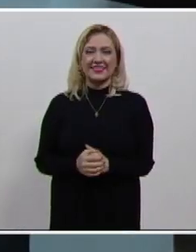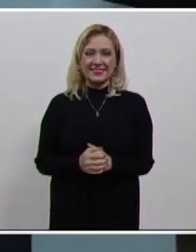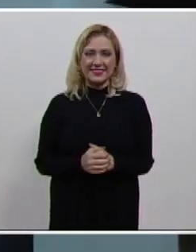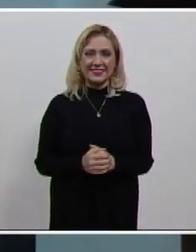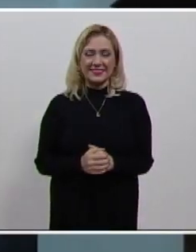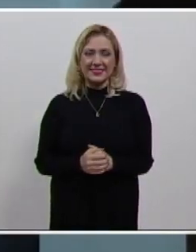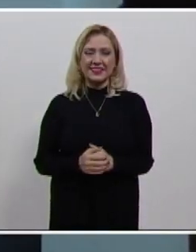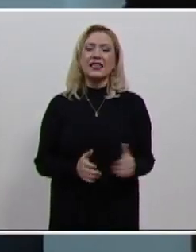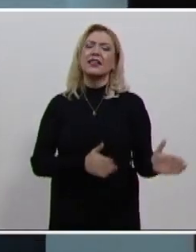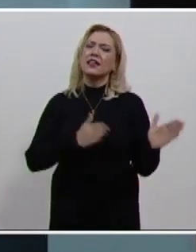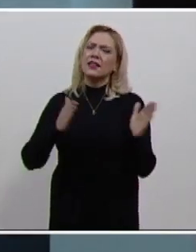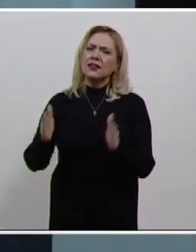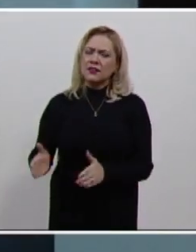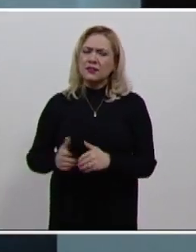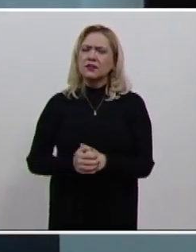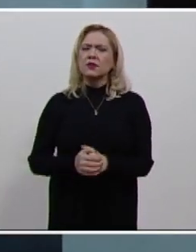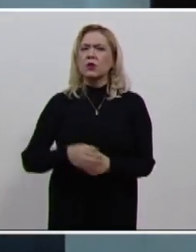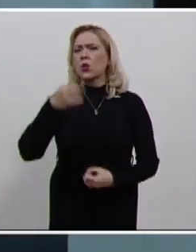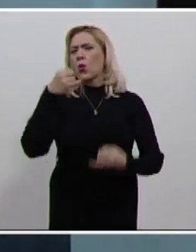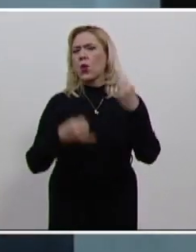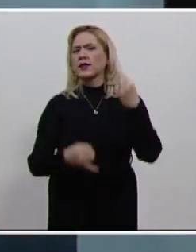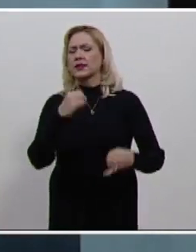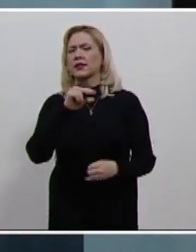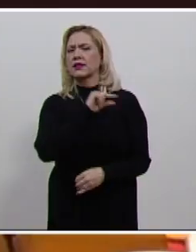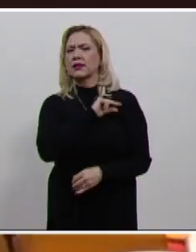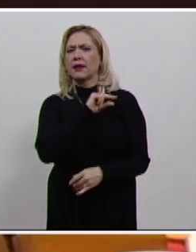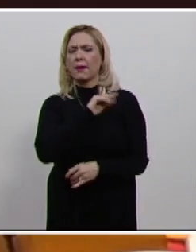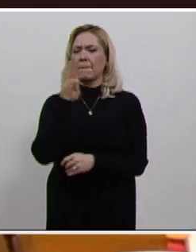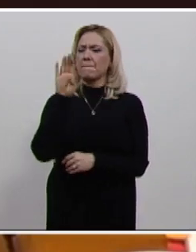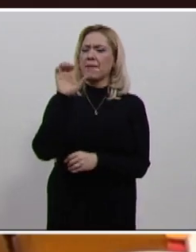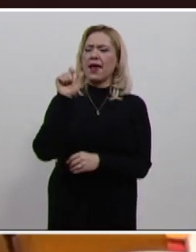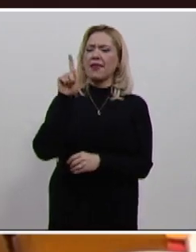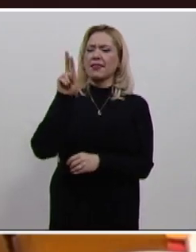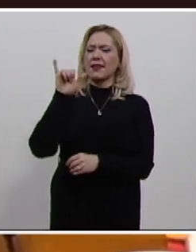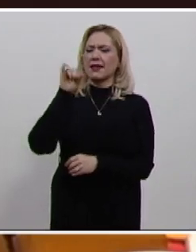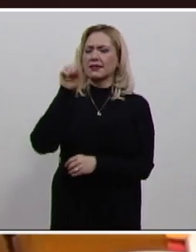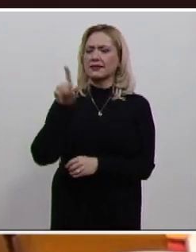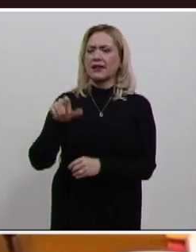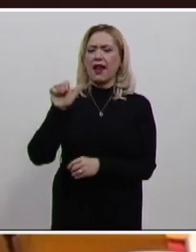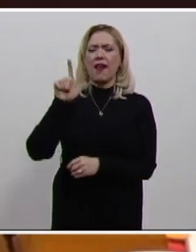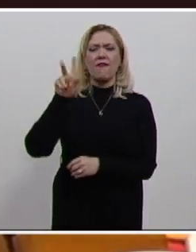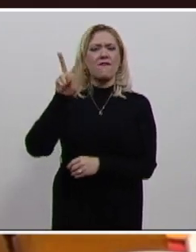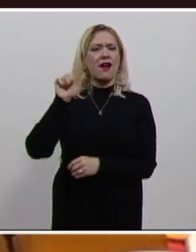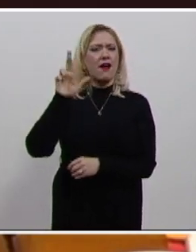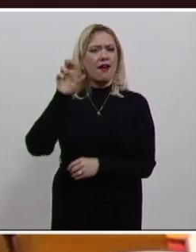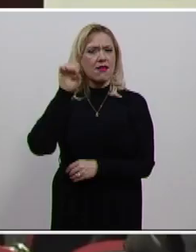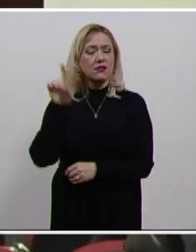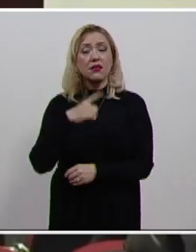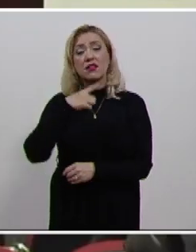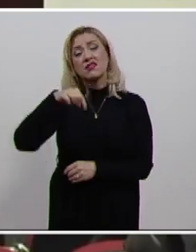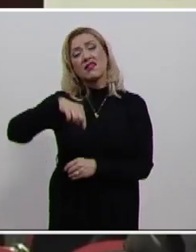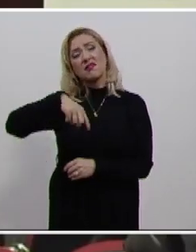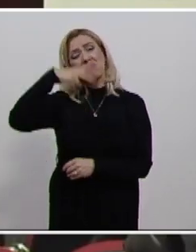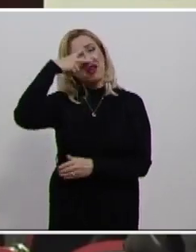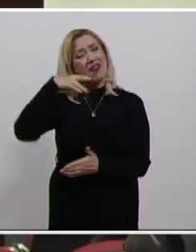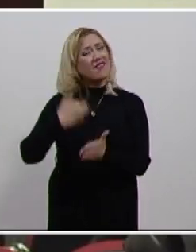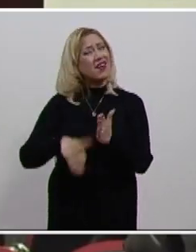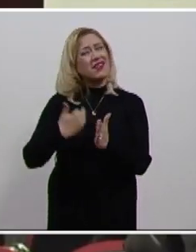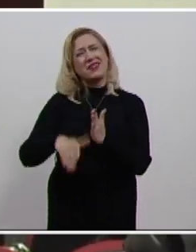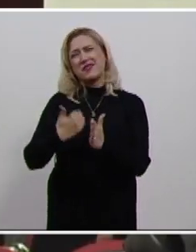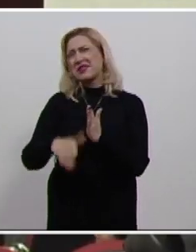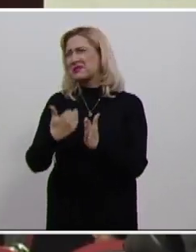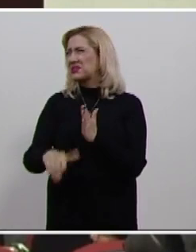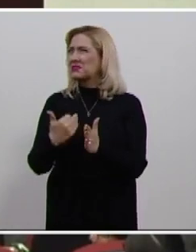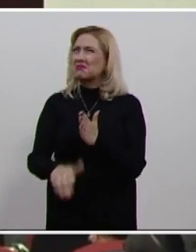En otro rubro, y de acuerdo con la jueza de distrito, Beatriz Eugenia Álvarez Rodríguez, en México falta mucho por avanzar para